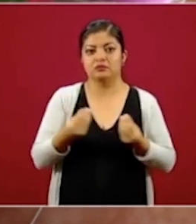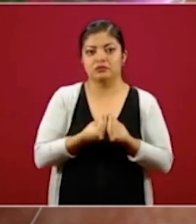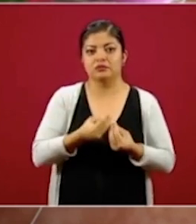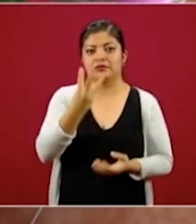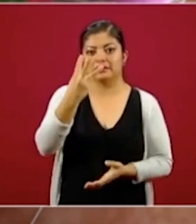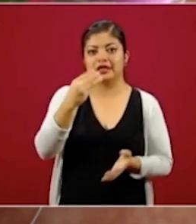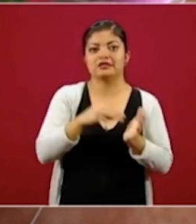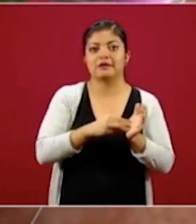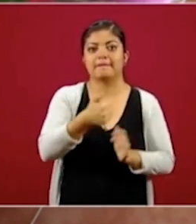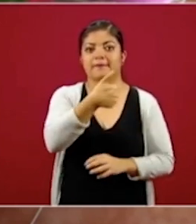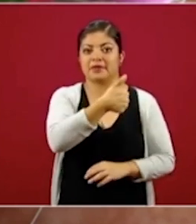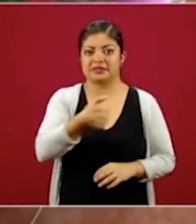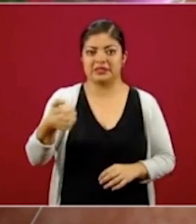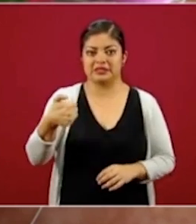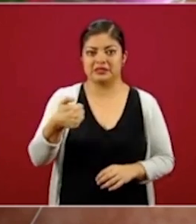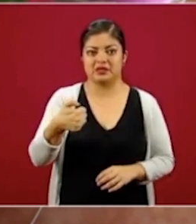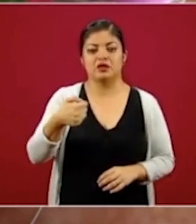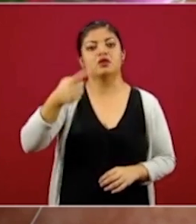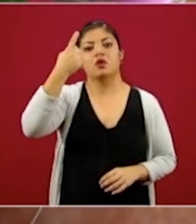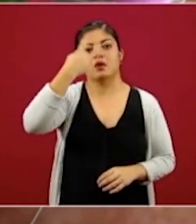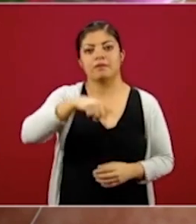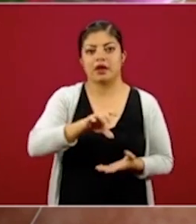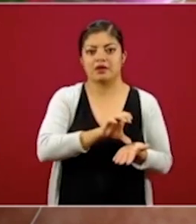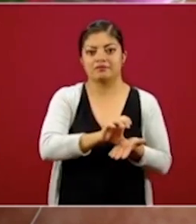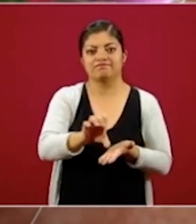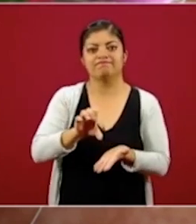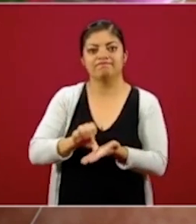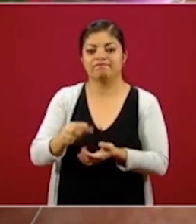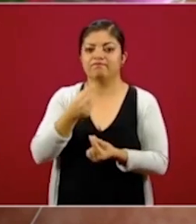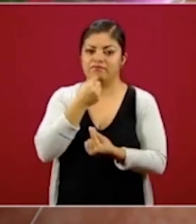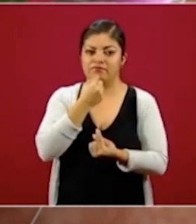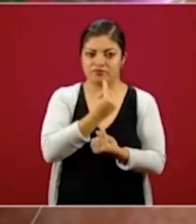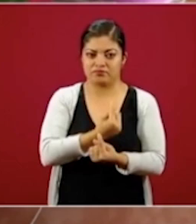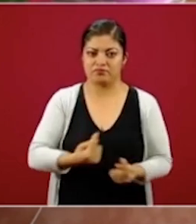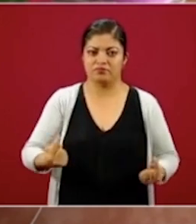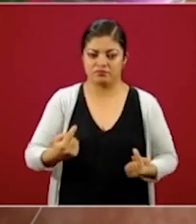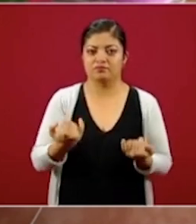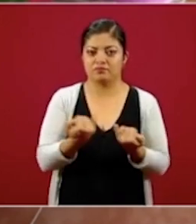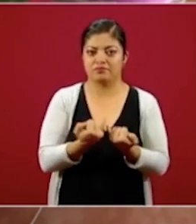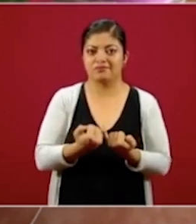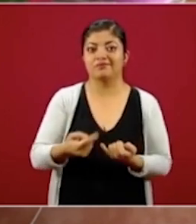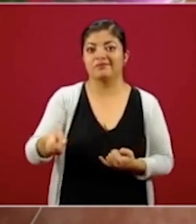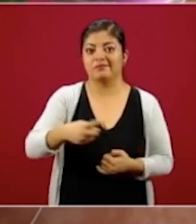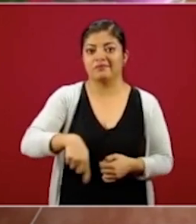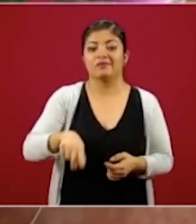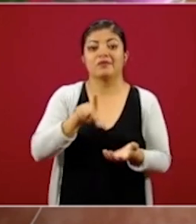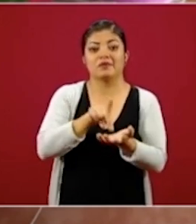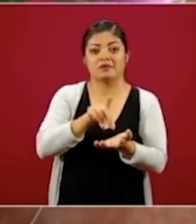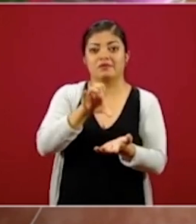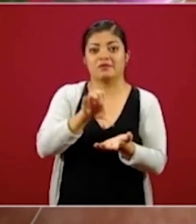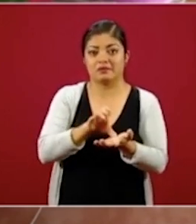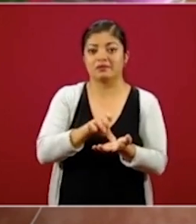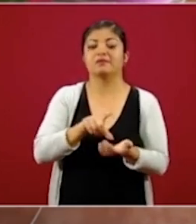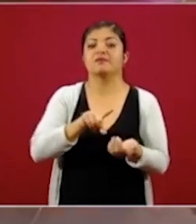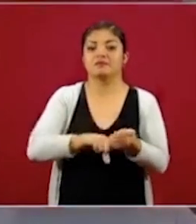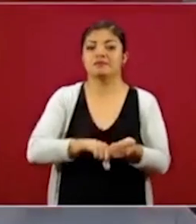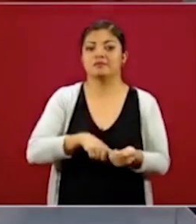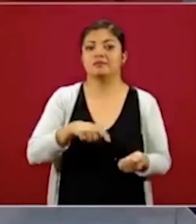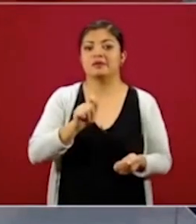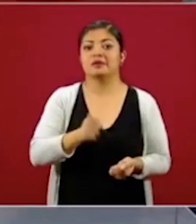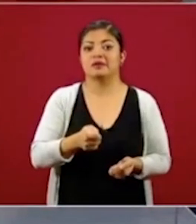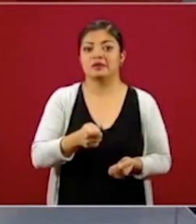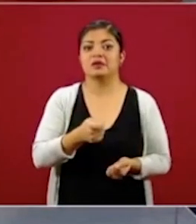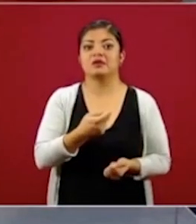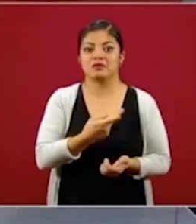mil 600 pesos para los niños y niñas y para niños y niñas con discapacidad ellos reciben el doble del